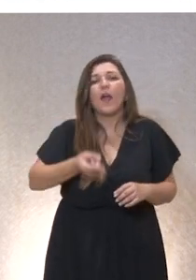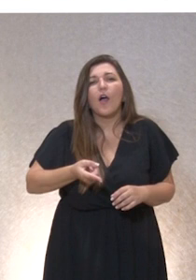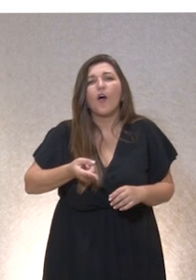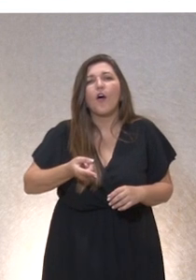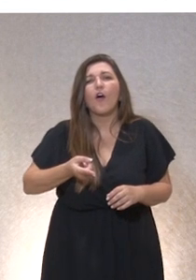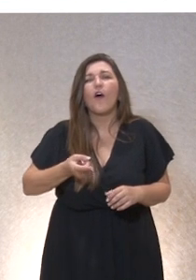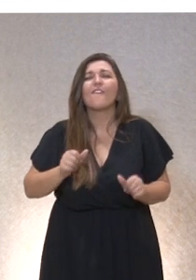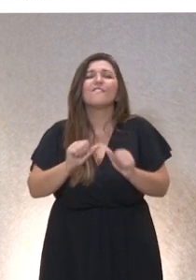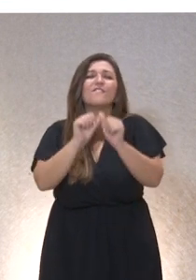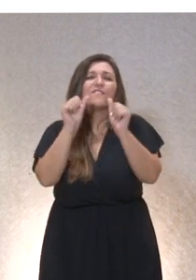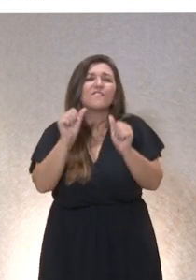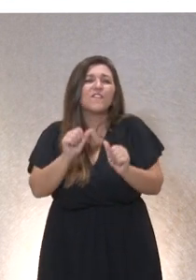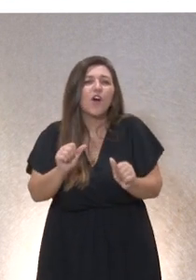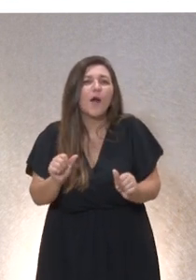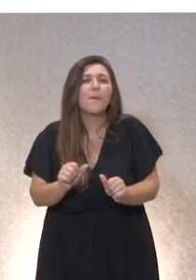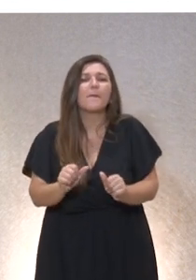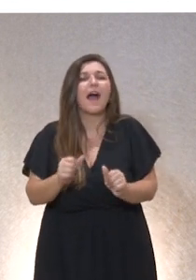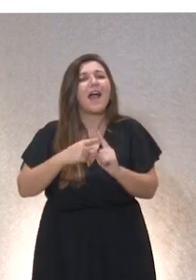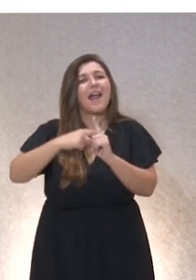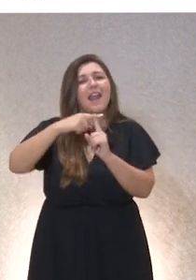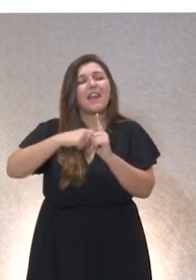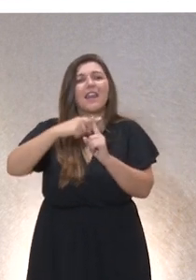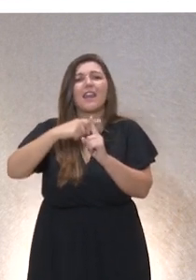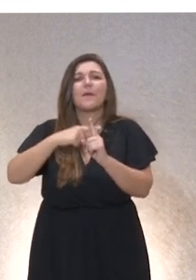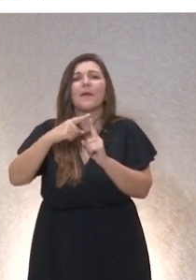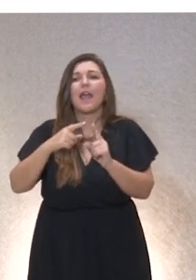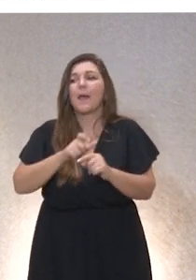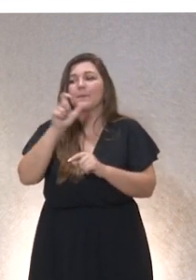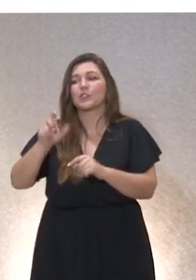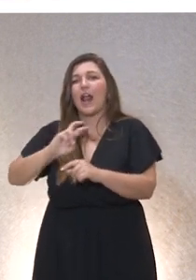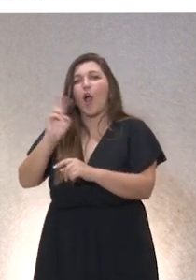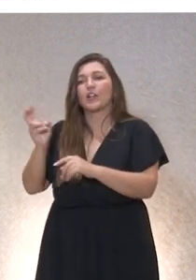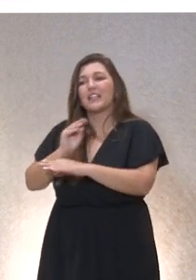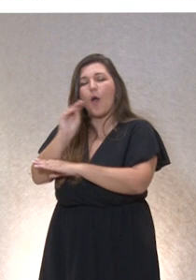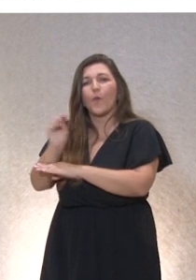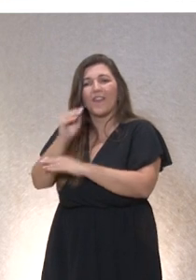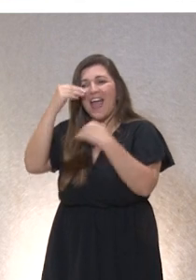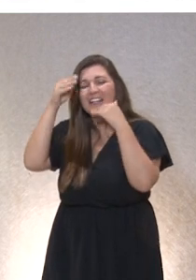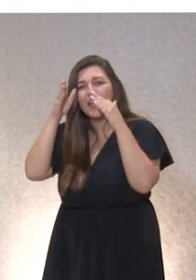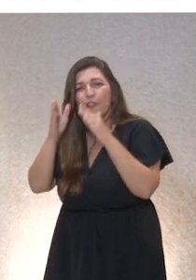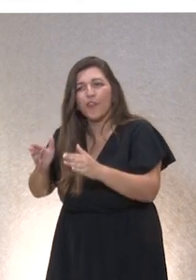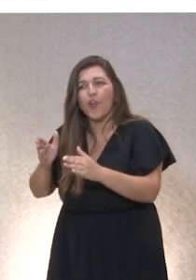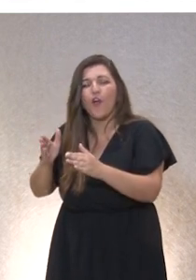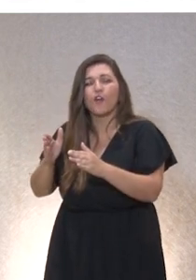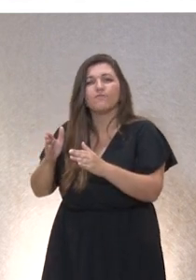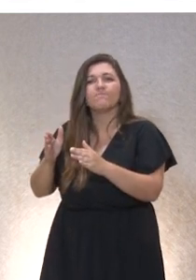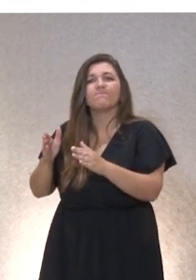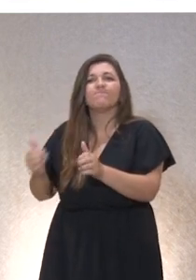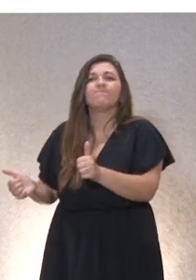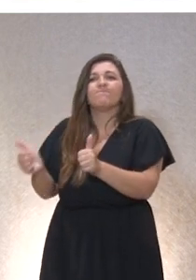en qué medida el cuidado del otro, el atender al otro, el contar con el otro,